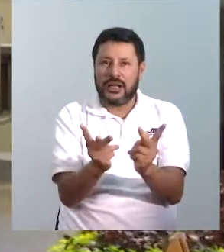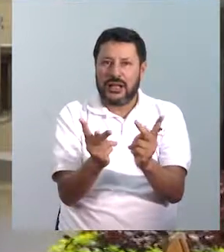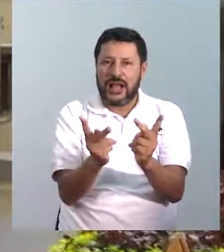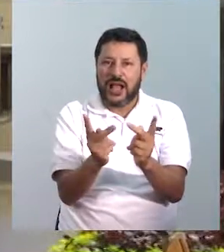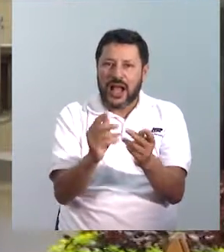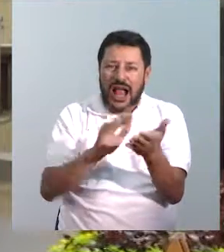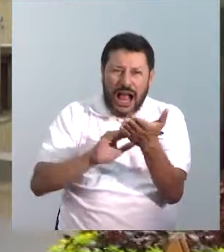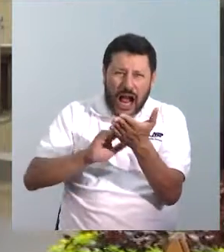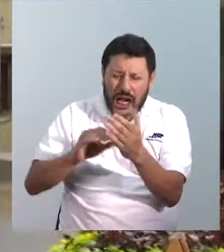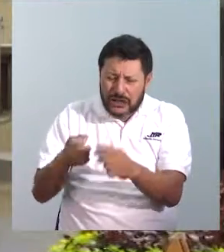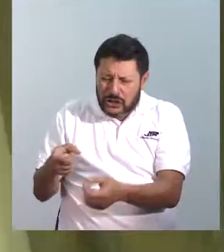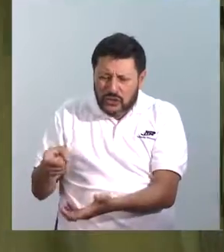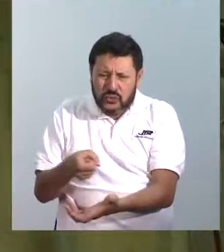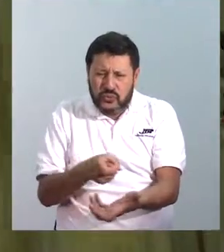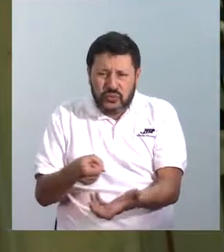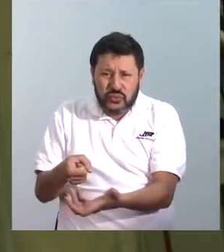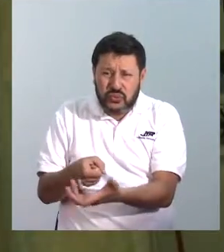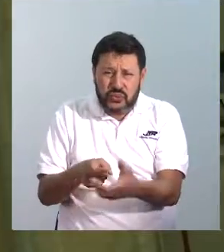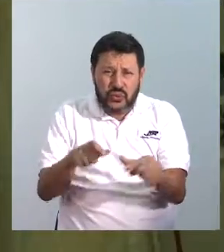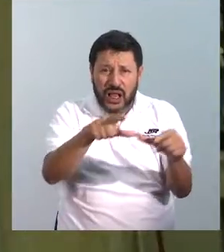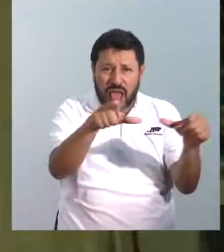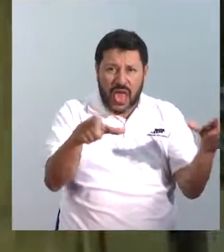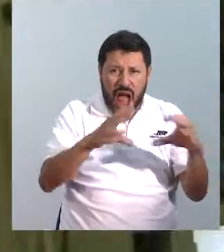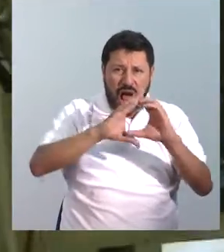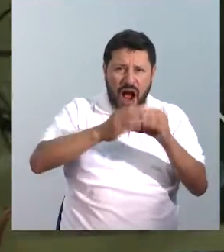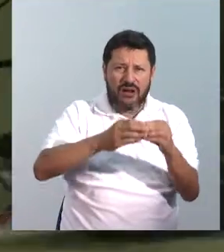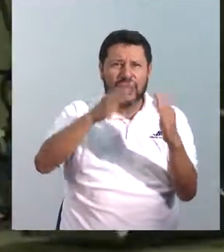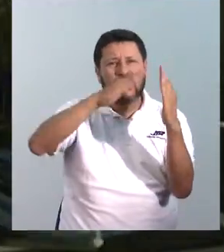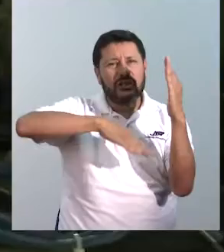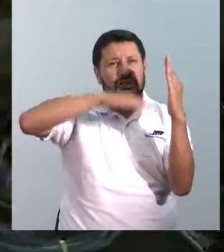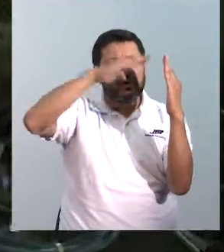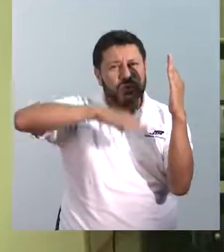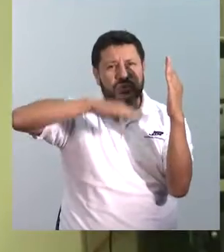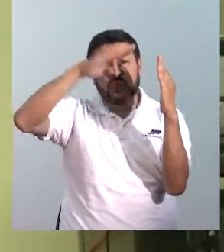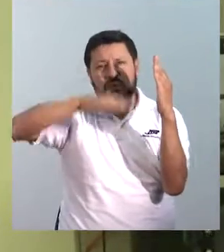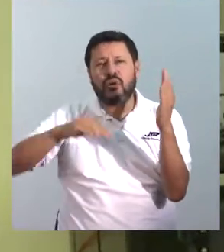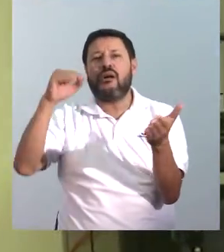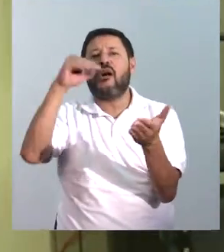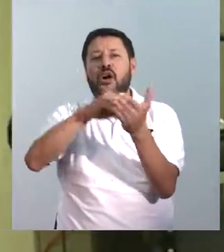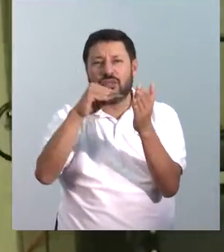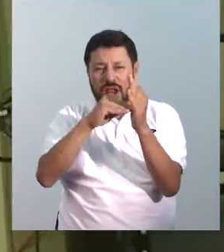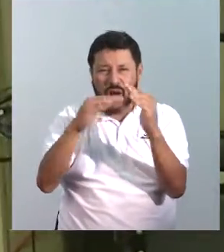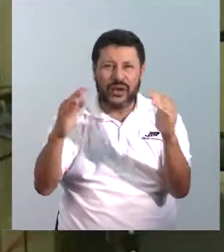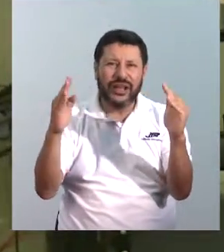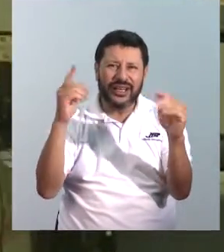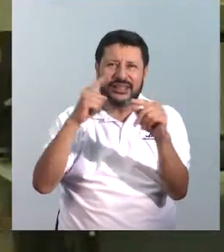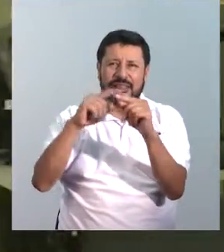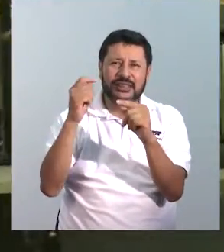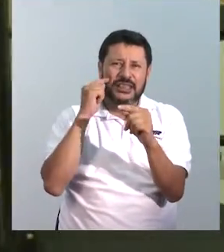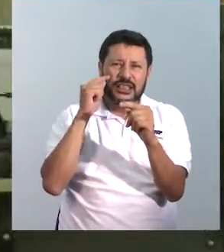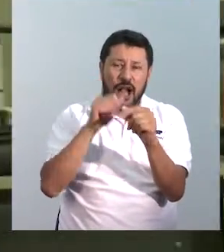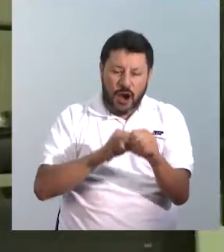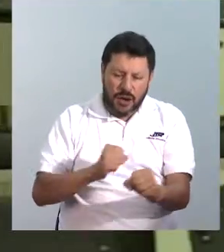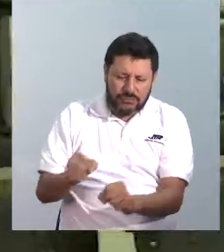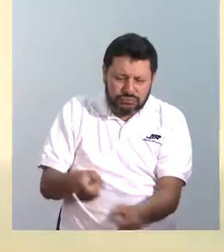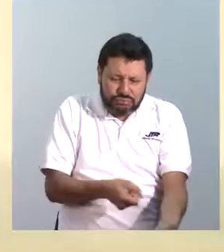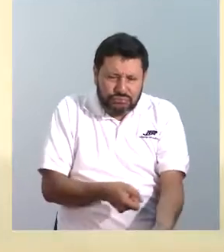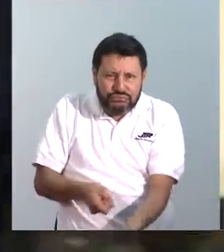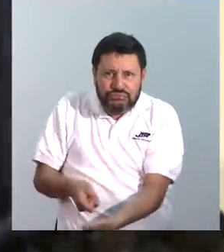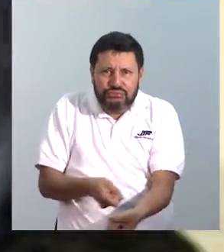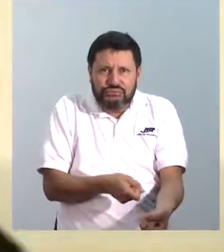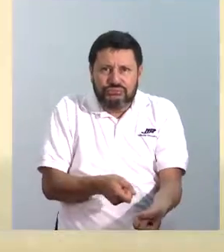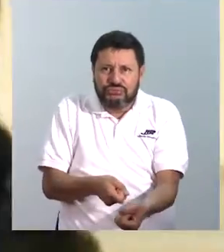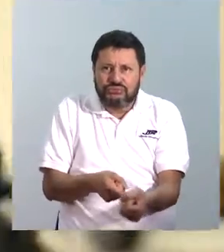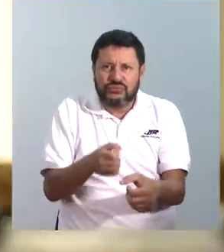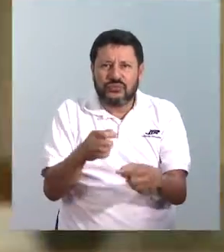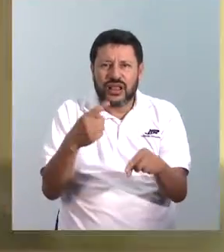decir, ya lavada de todas las aulas, pintada de aulas nuevamente de pasillos, brilladas de pisos,